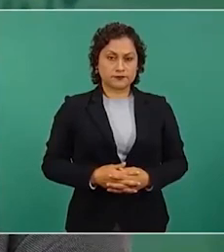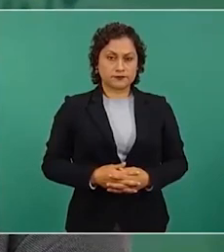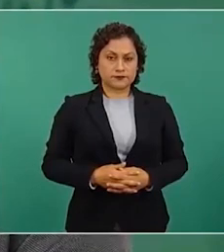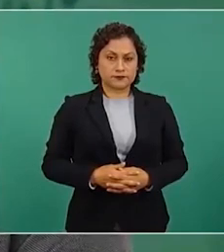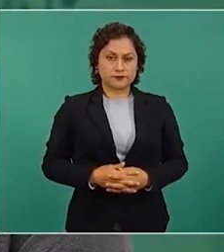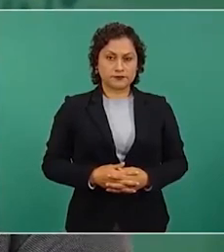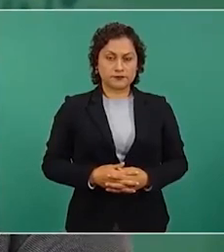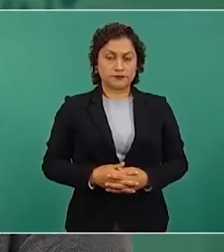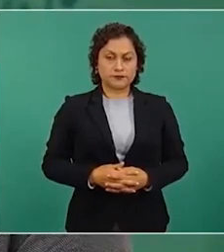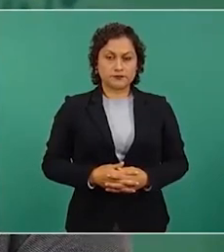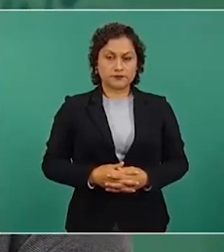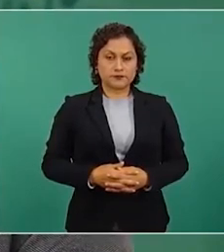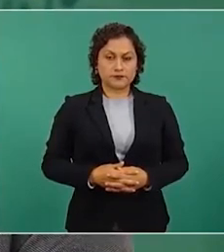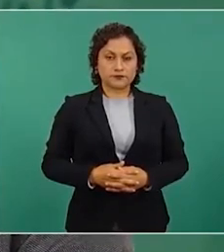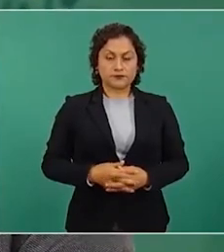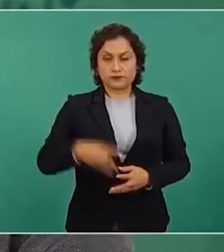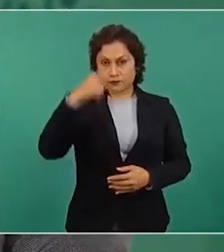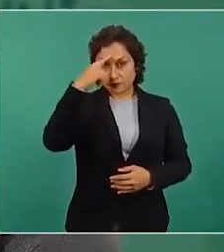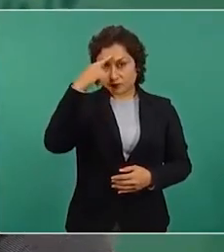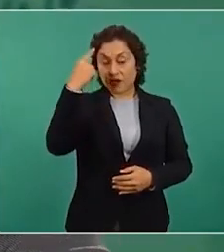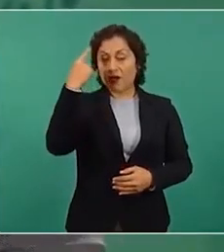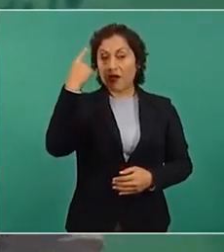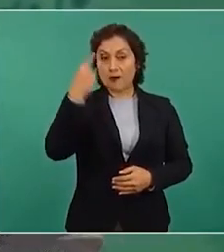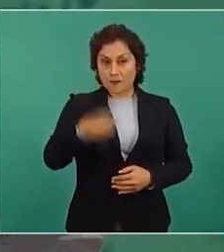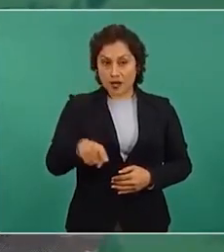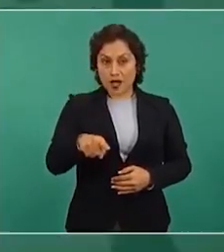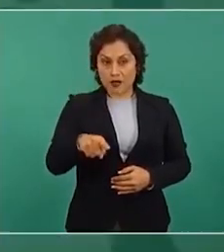este cambio